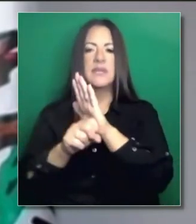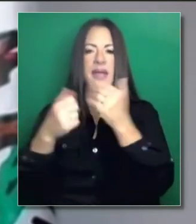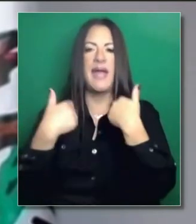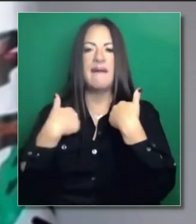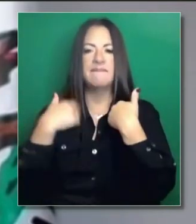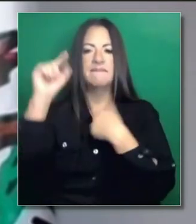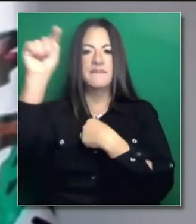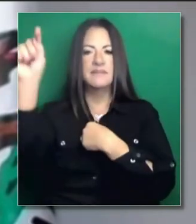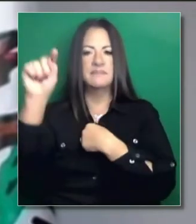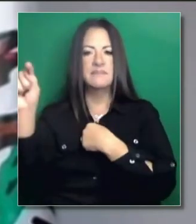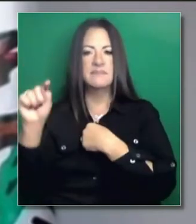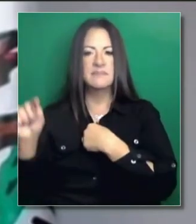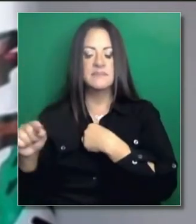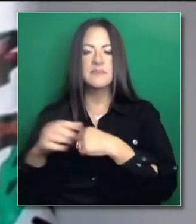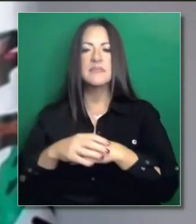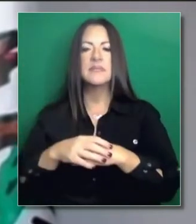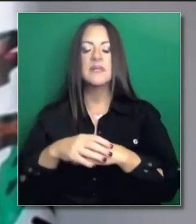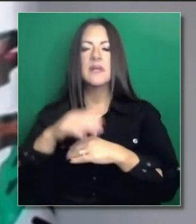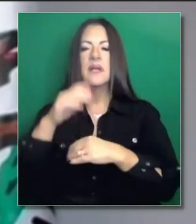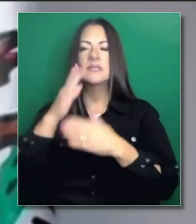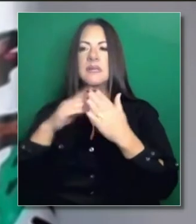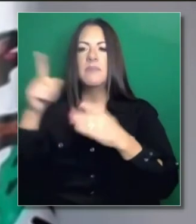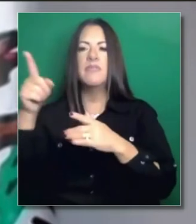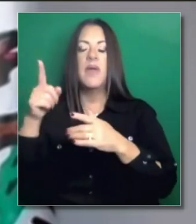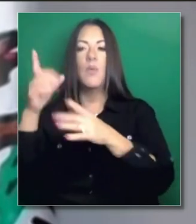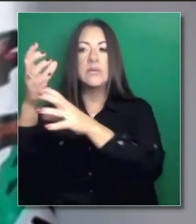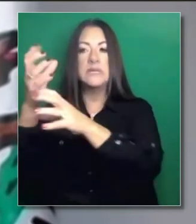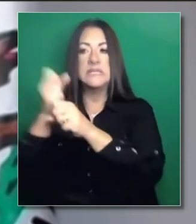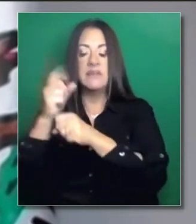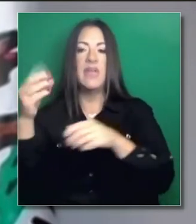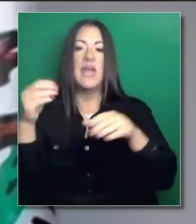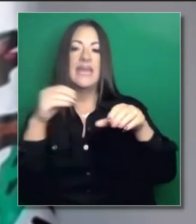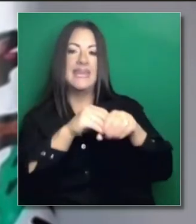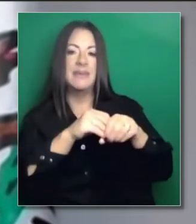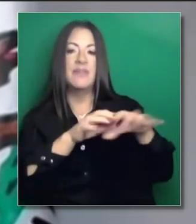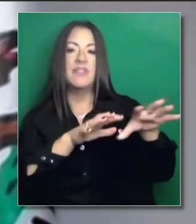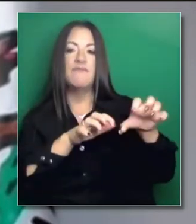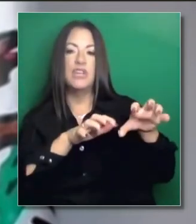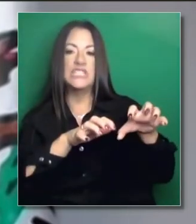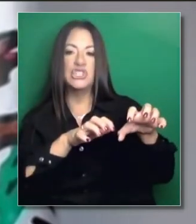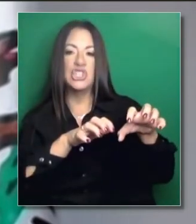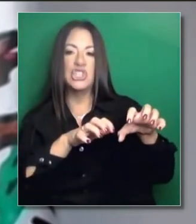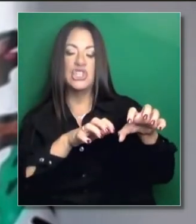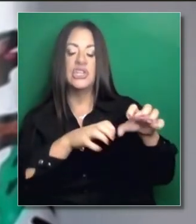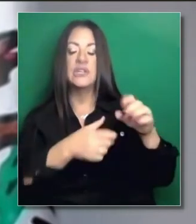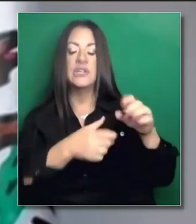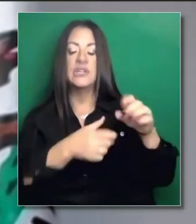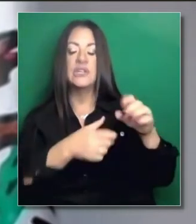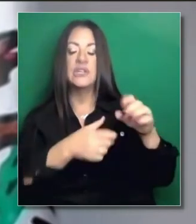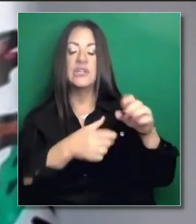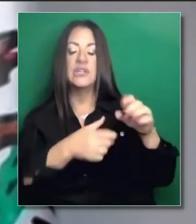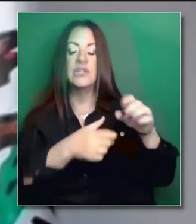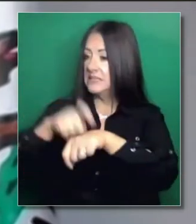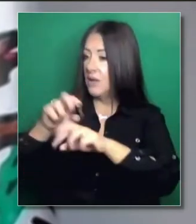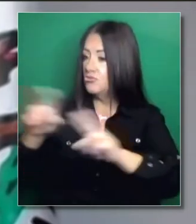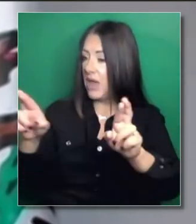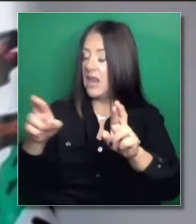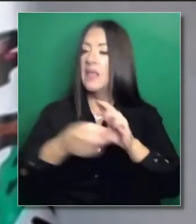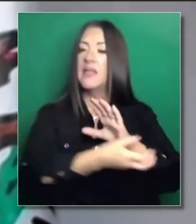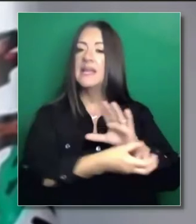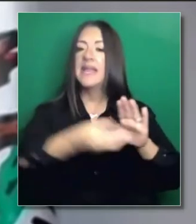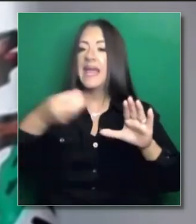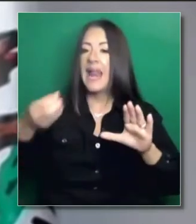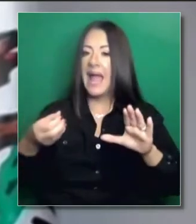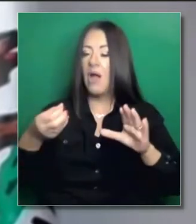respuesta, nos damos cuenta que hay dosis en congeladores que están listos para ser utilizadas. Queremos estar